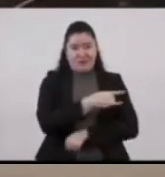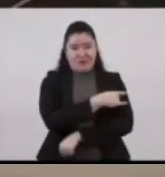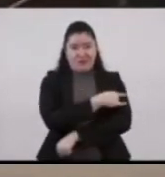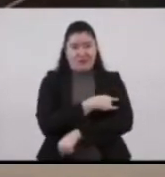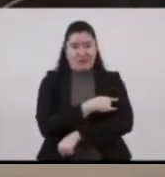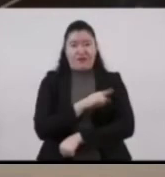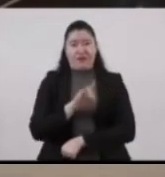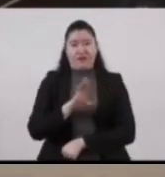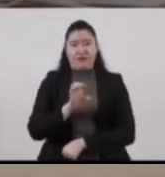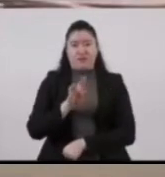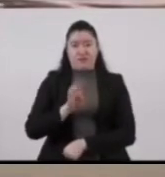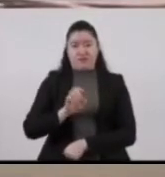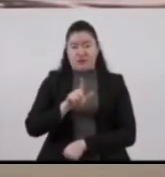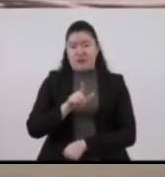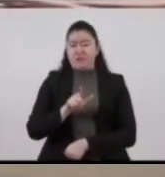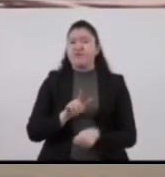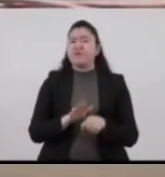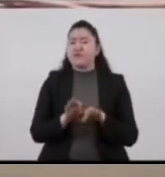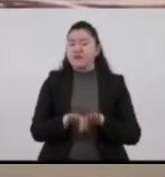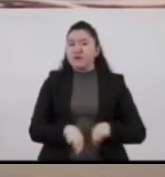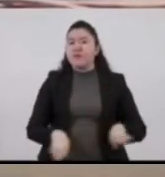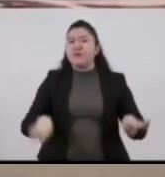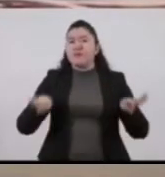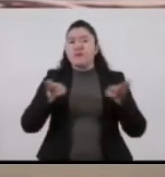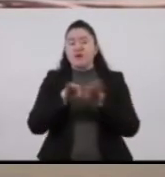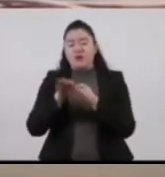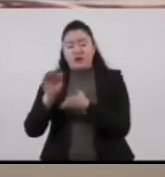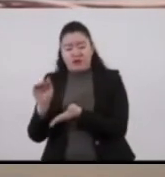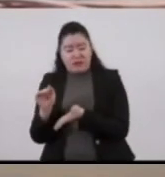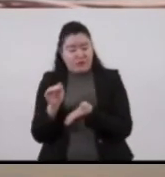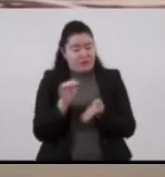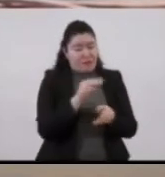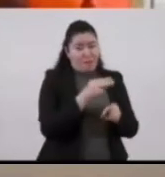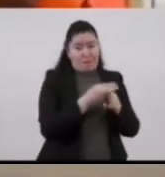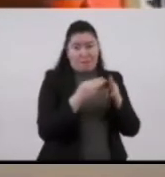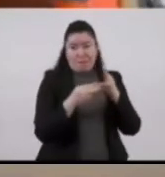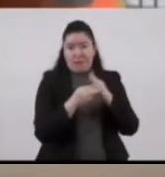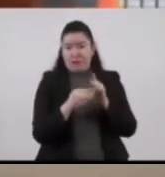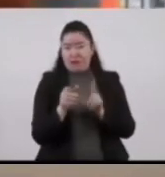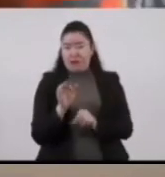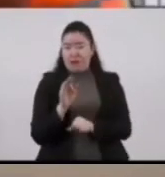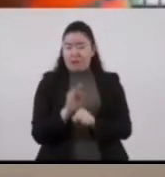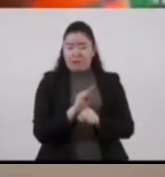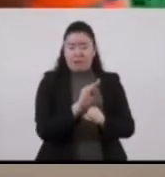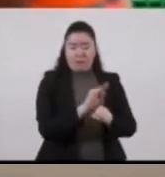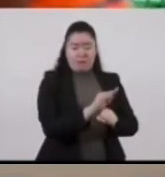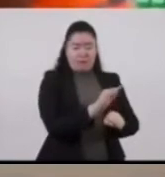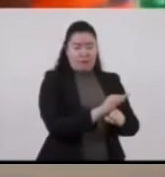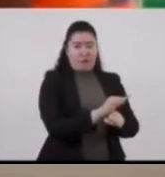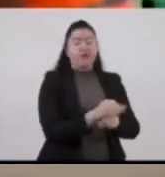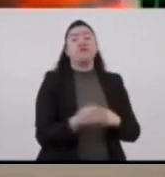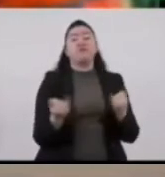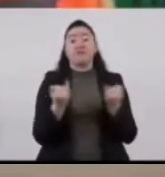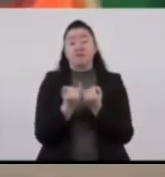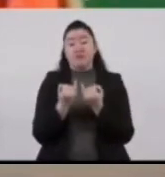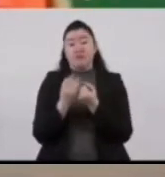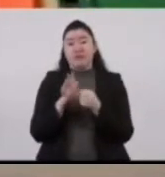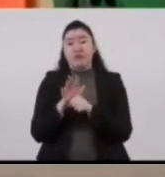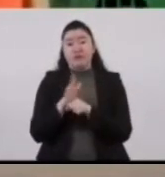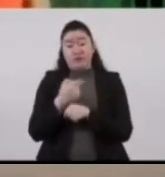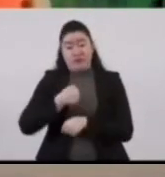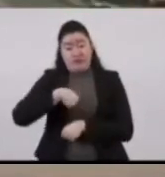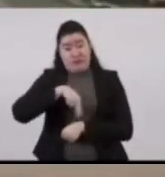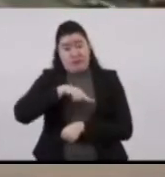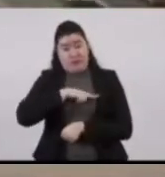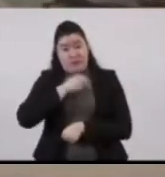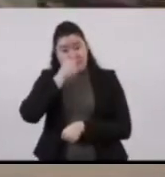cadena de custodia además de esta labor de corte tenemos como responsabilidad en